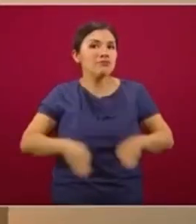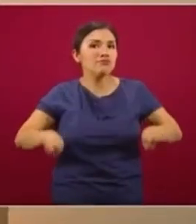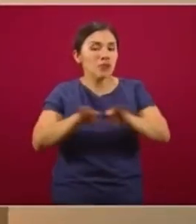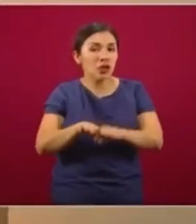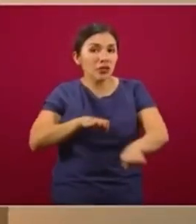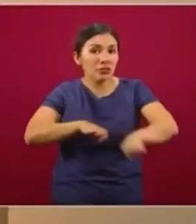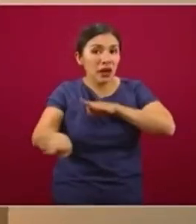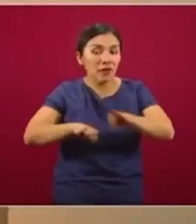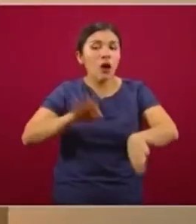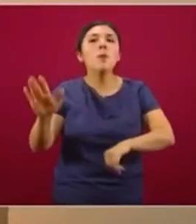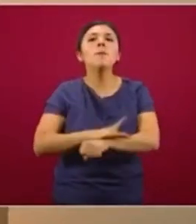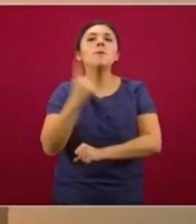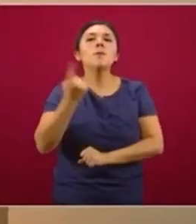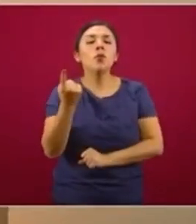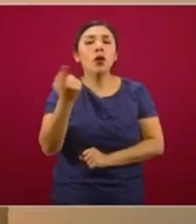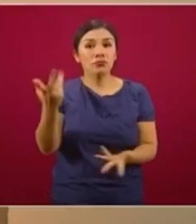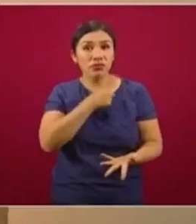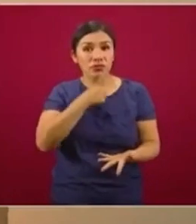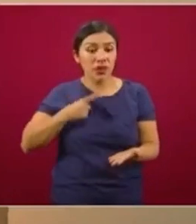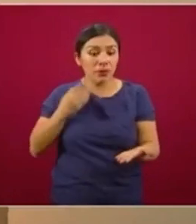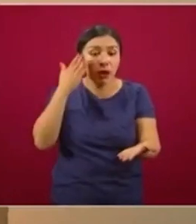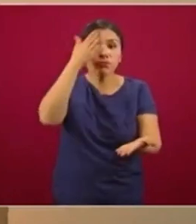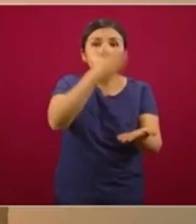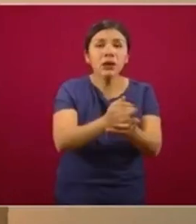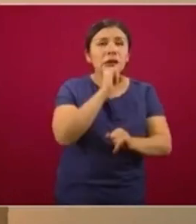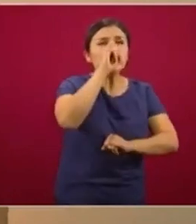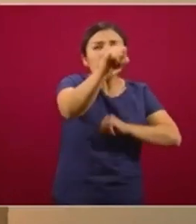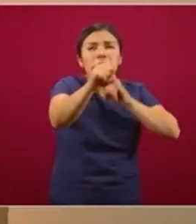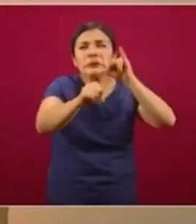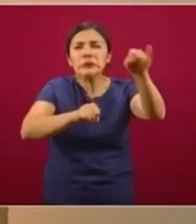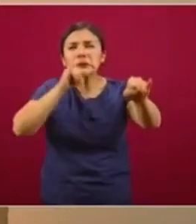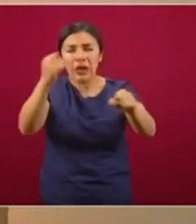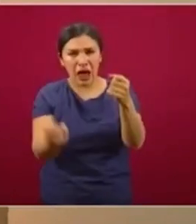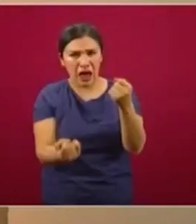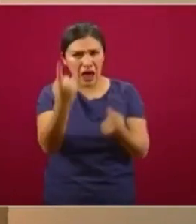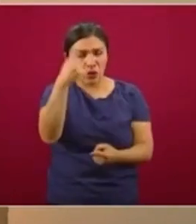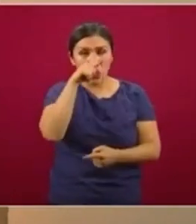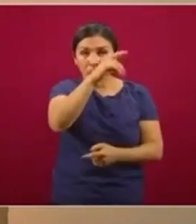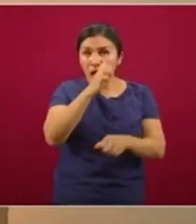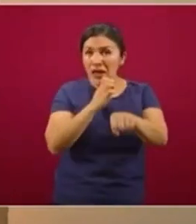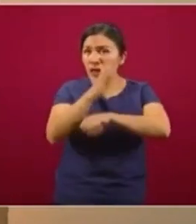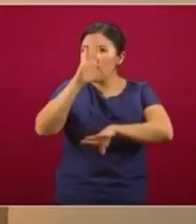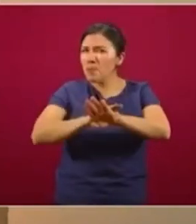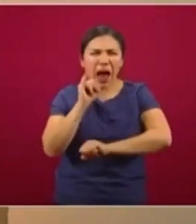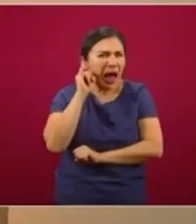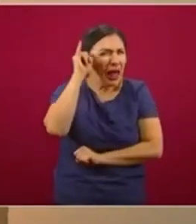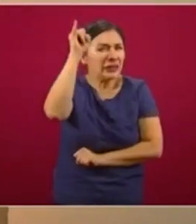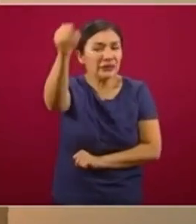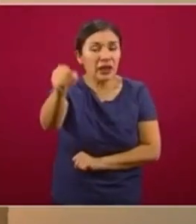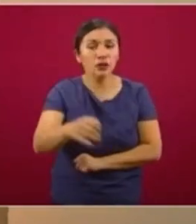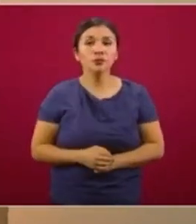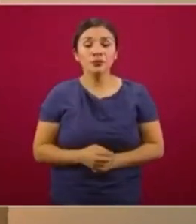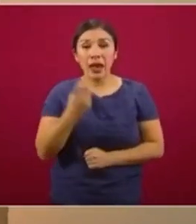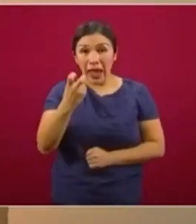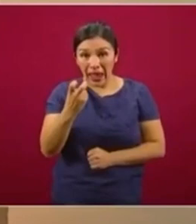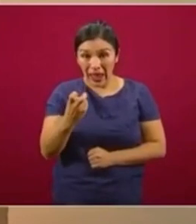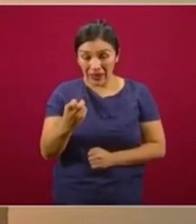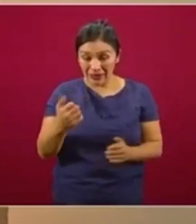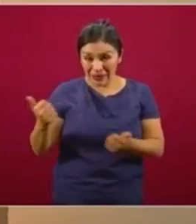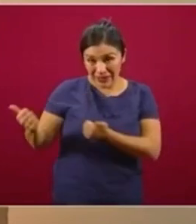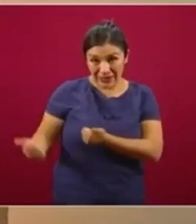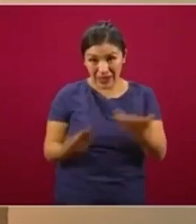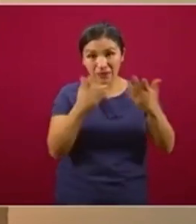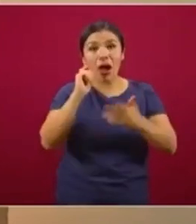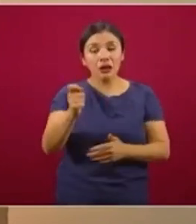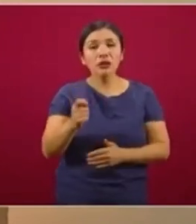porque hay que llegar a las comunidades y comunidades que en un estado que están muy lejanas. El paquete, vuelvo a insistir,